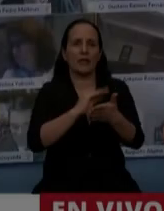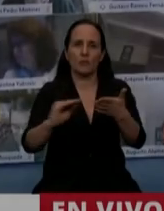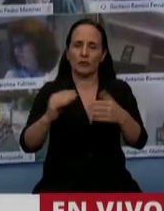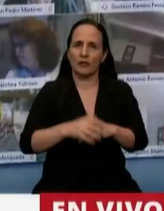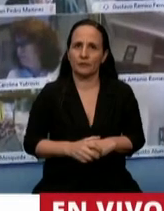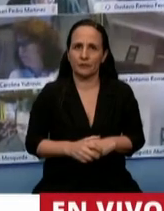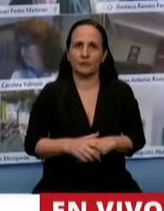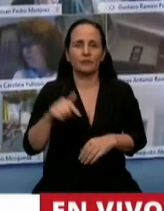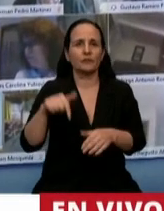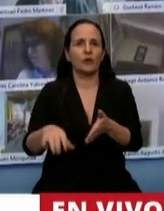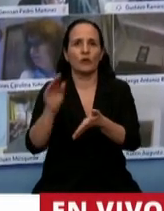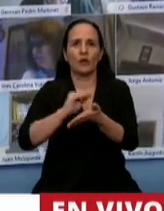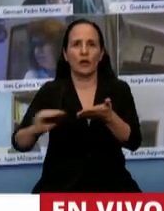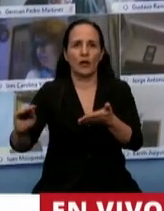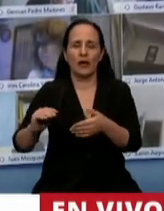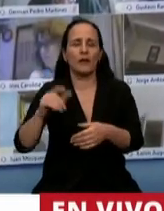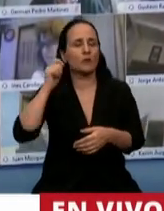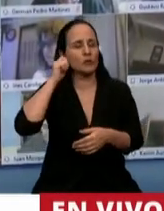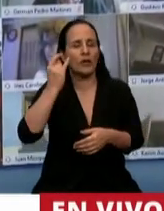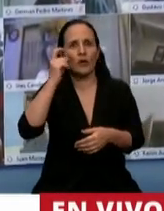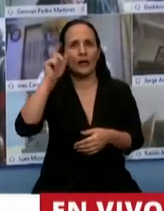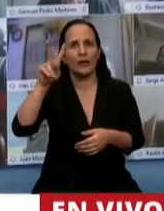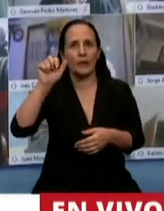Tiene la palabra el diputado Francisco Guevara.